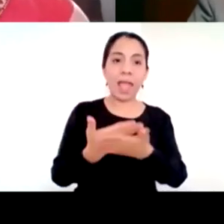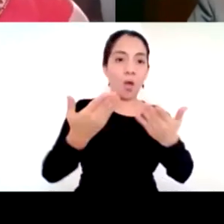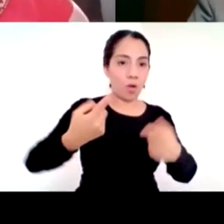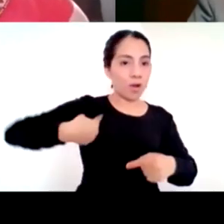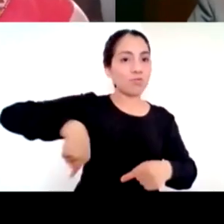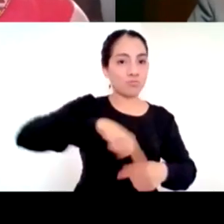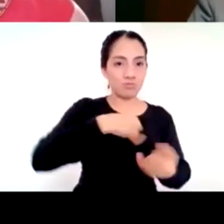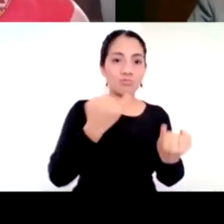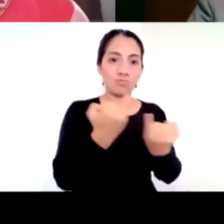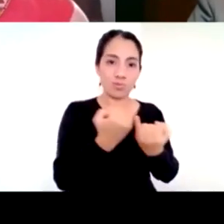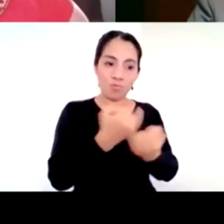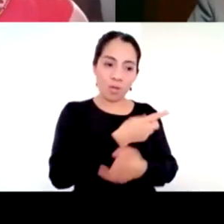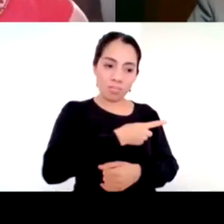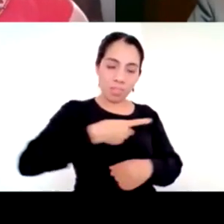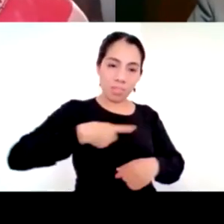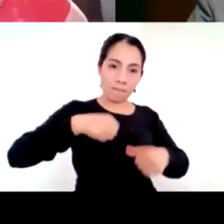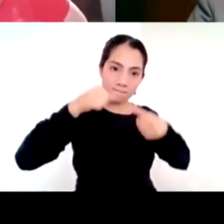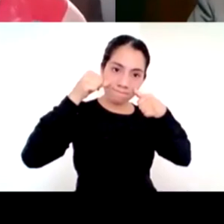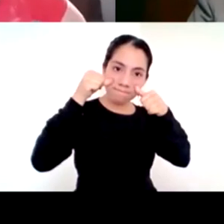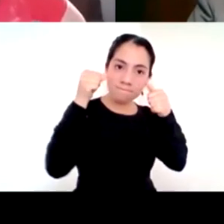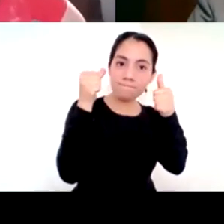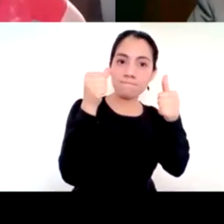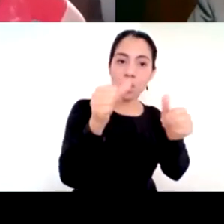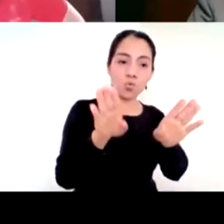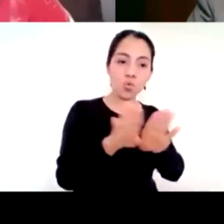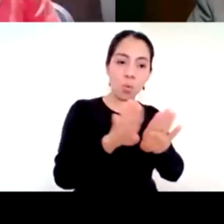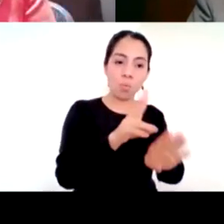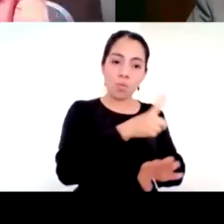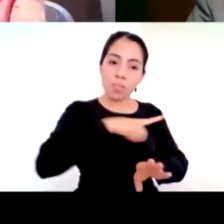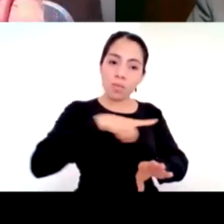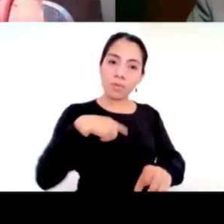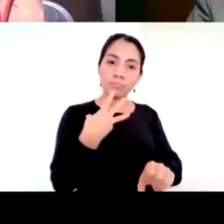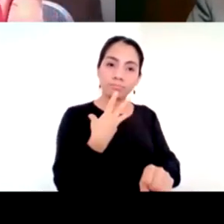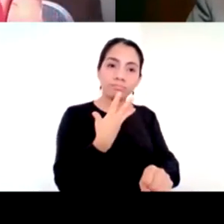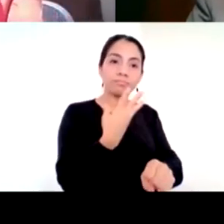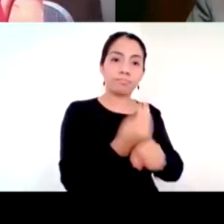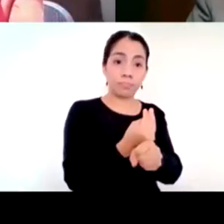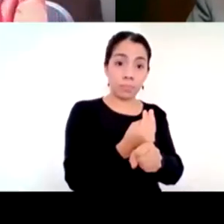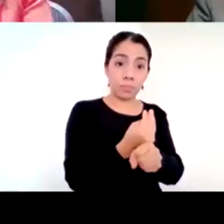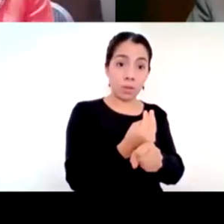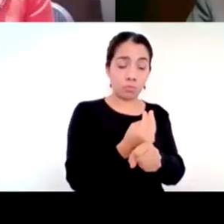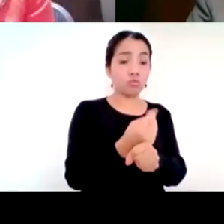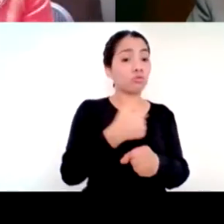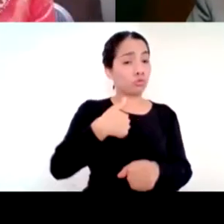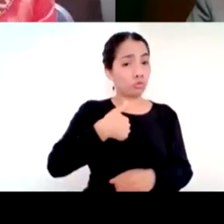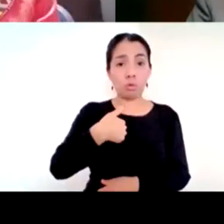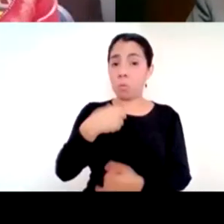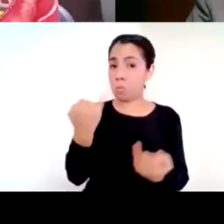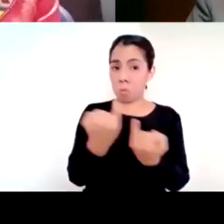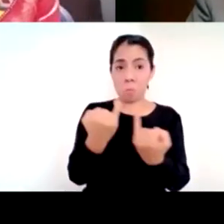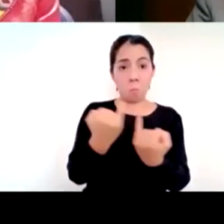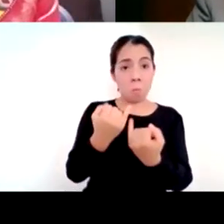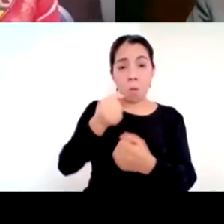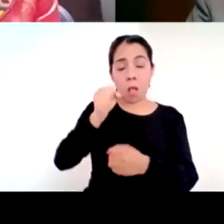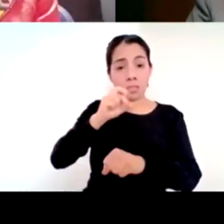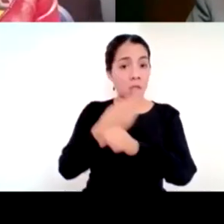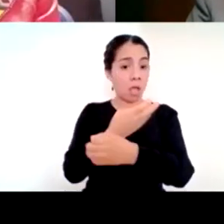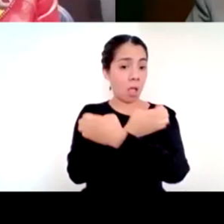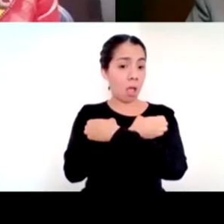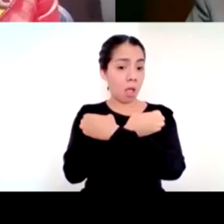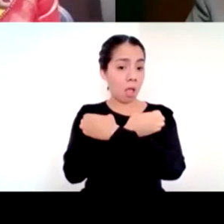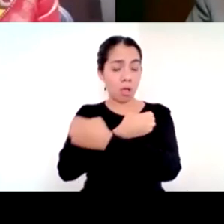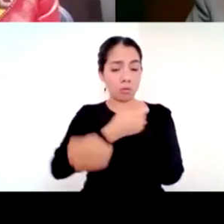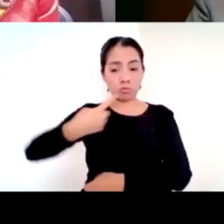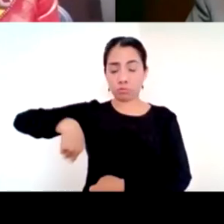con él esta etapa tan difícil de la historia de México porque qué mejor forma de enfrentar esta adversidad de enfrentar esta pandemia que trabajando por la educación